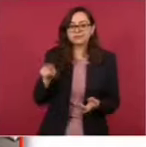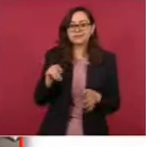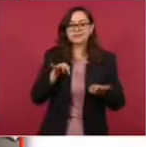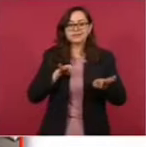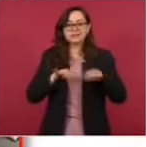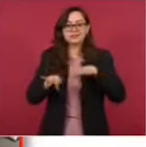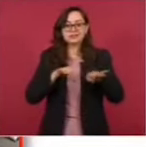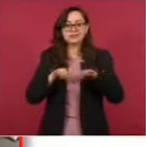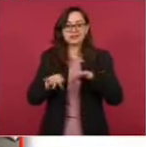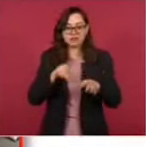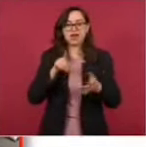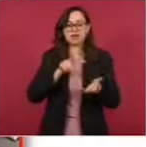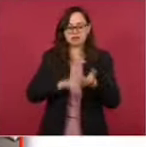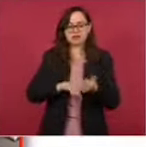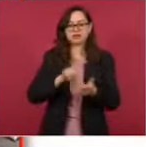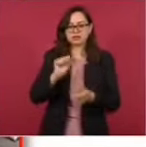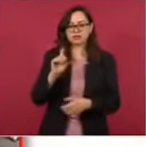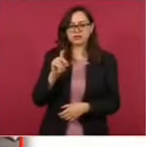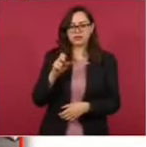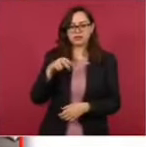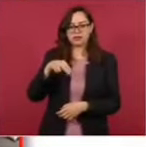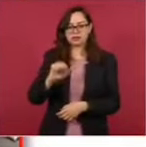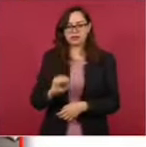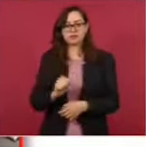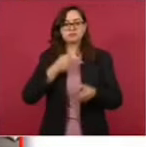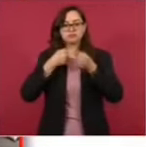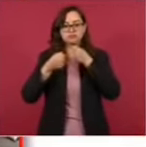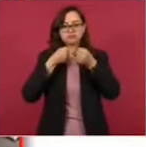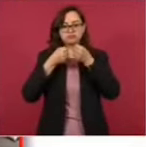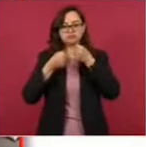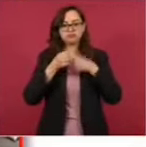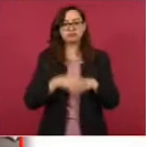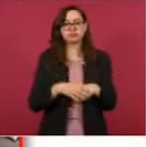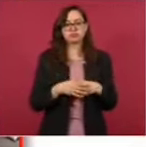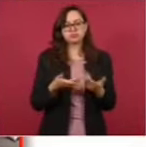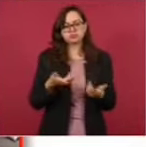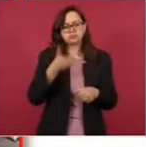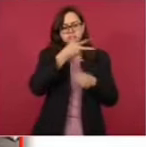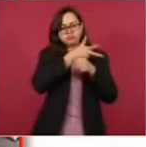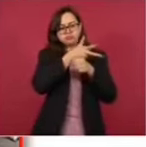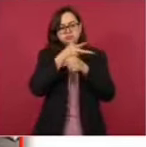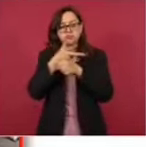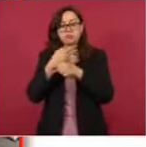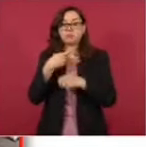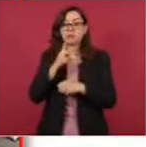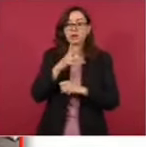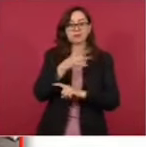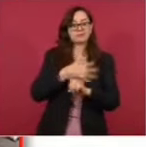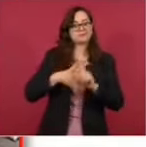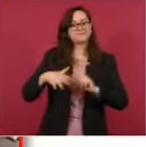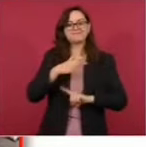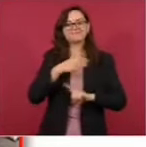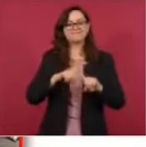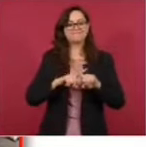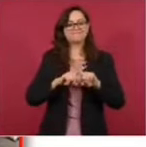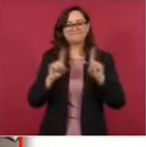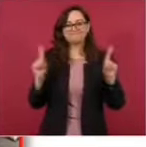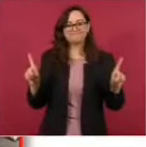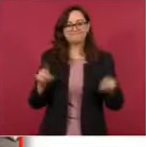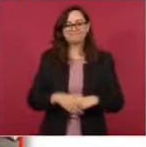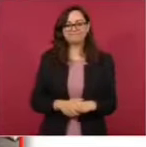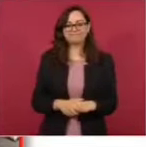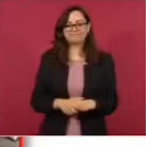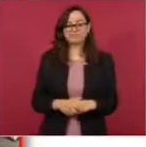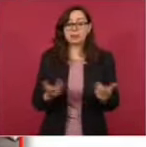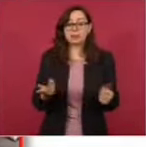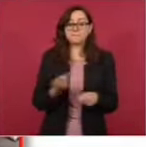de la Secretaría de la Defensa Nacional. La fotografía en cuestión está sacada de contexto ya que el medio de comunicación y